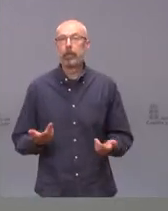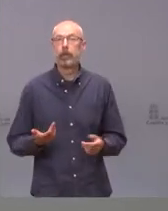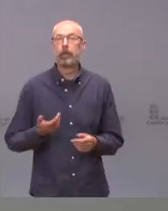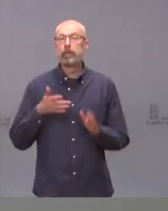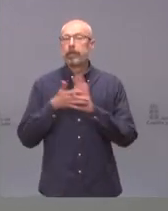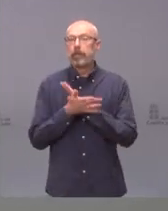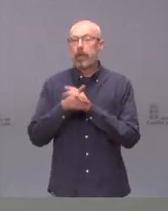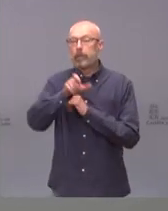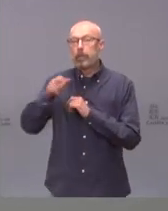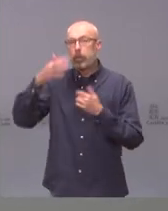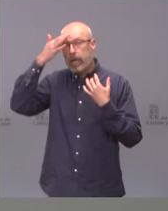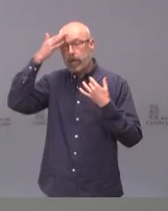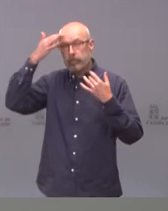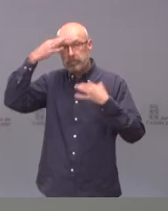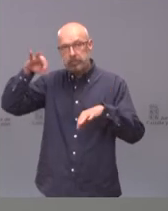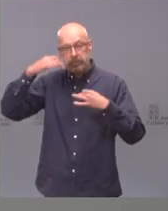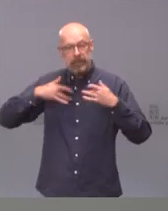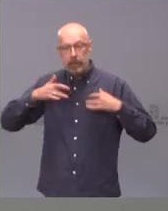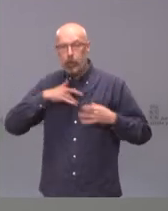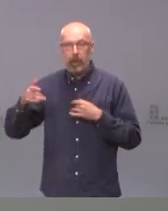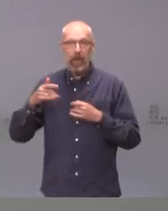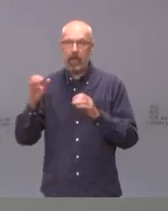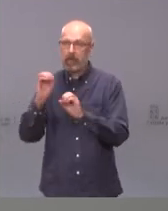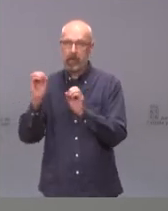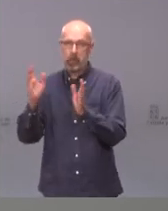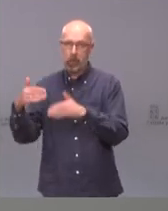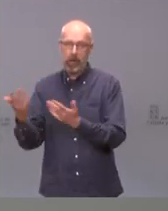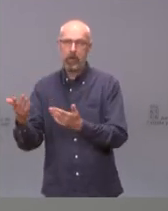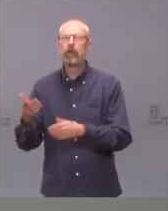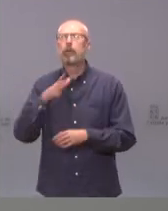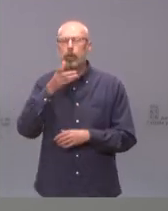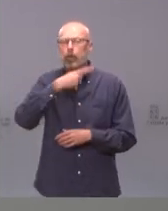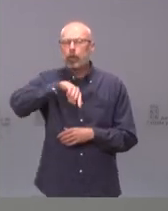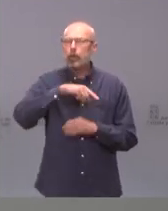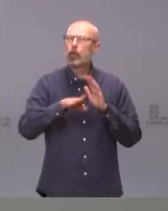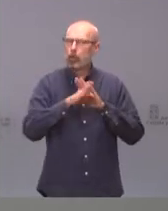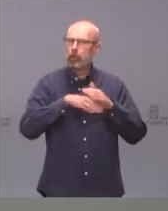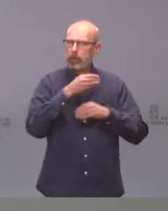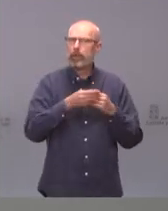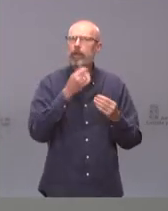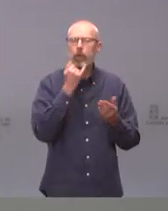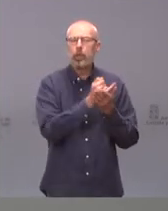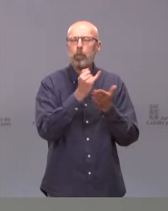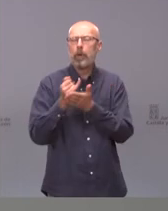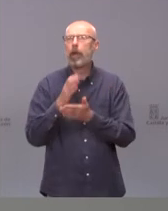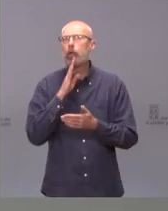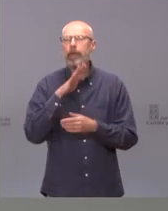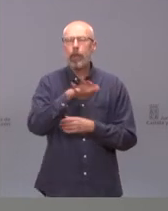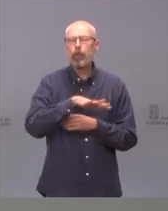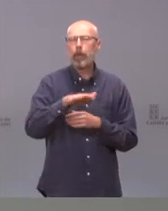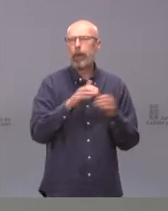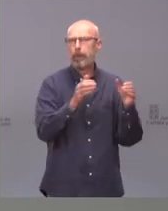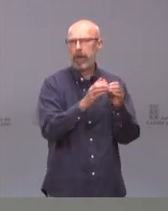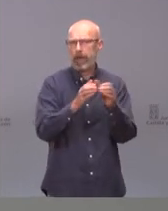asintomáticos. Con lo cual, nosotros seguimos haciéndolo sobre todo en sitios pequeños, en